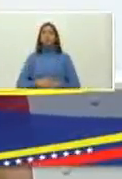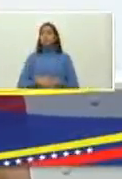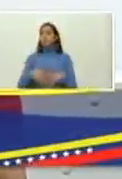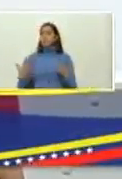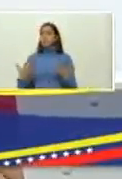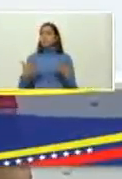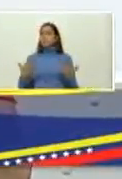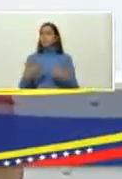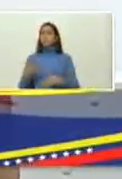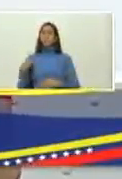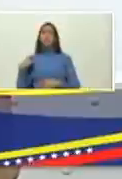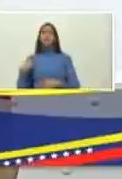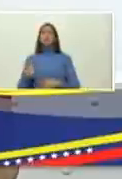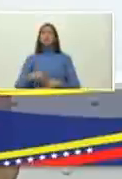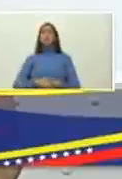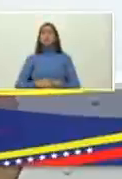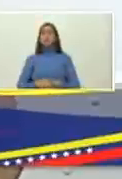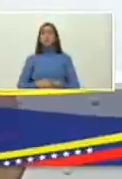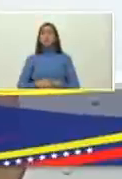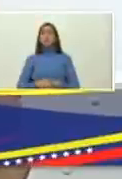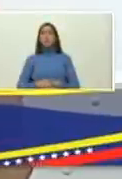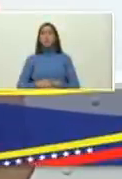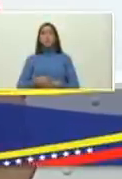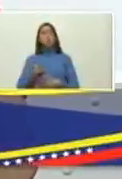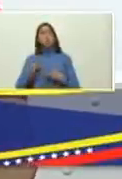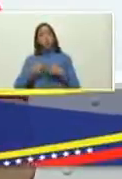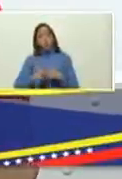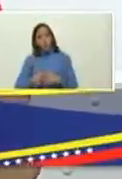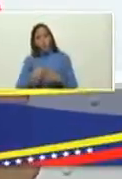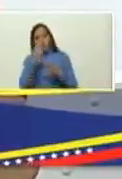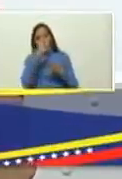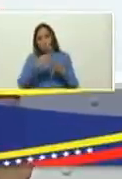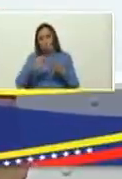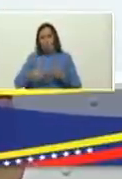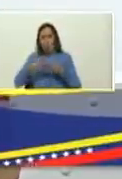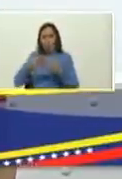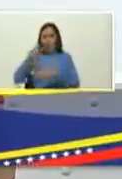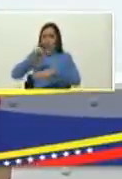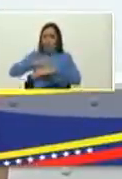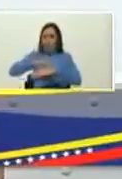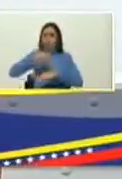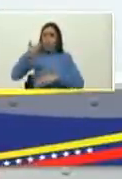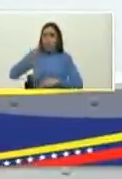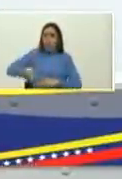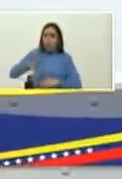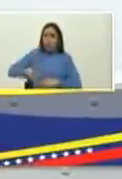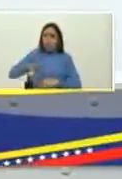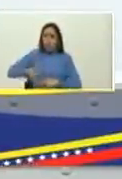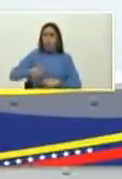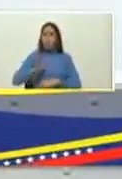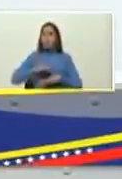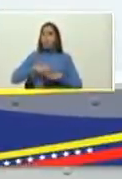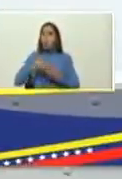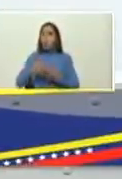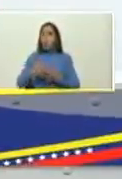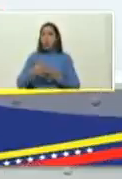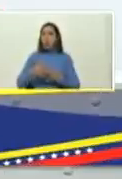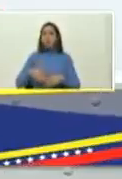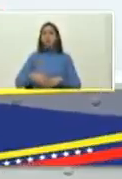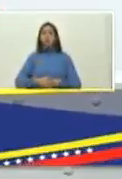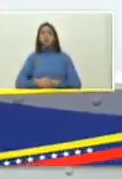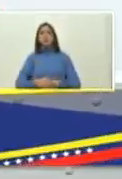es solamente primero con los equipos el equipamiento médico es prioritario es verdad porque van a reducir